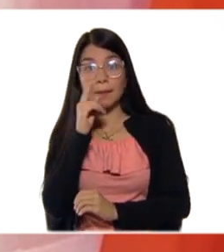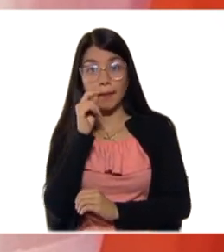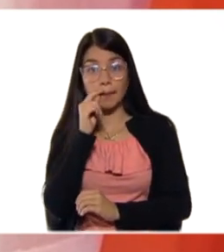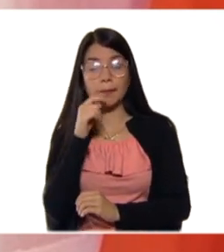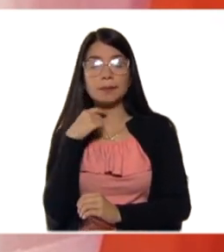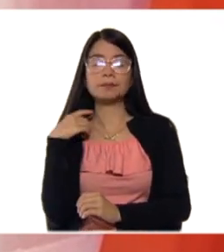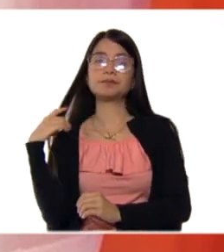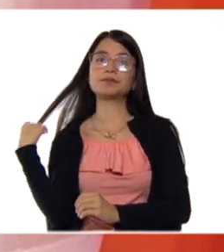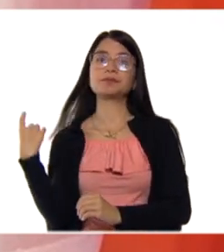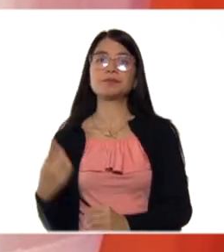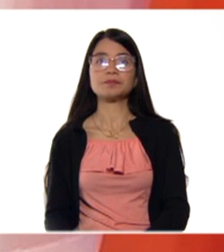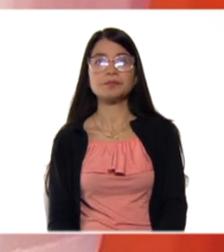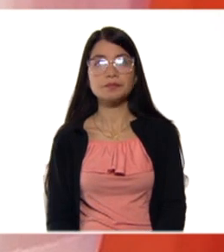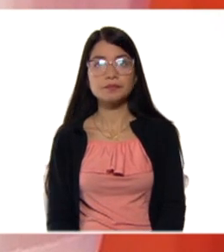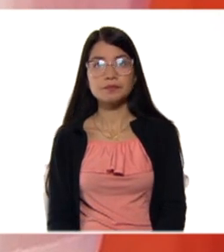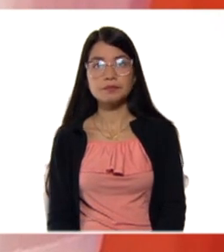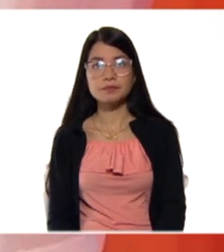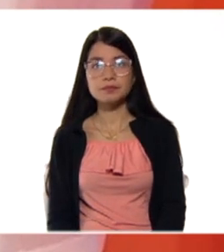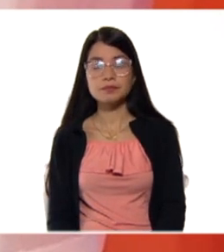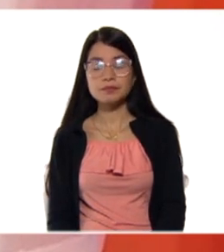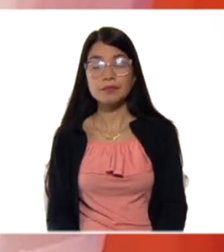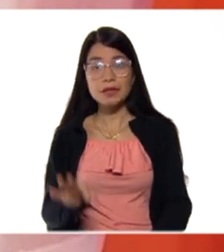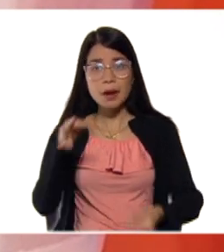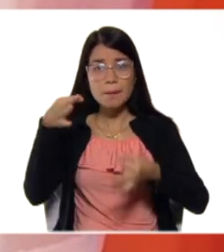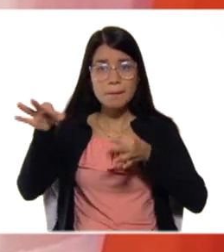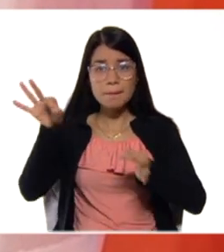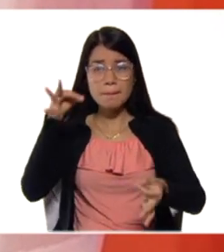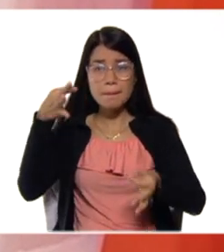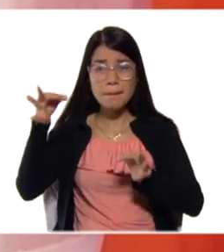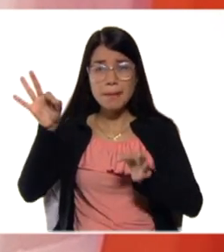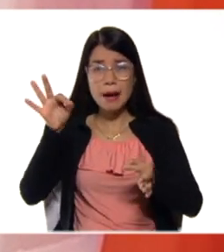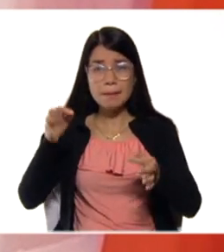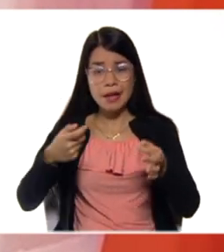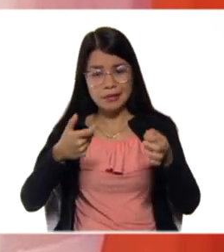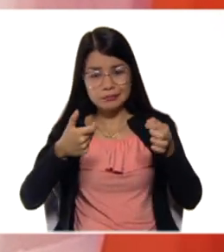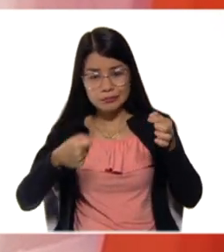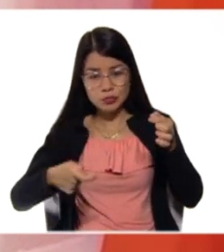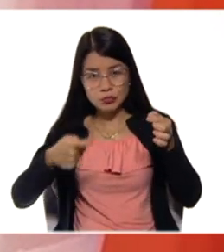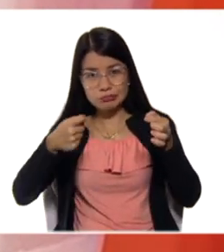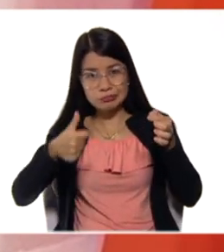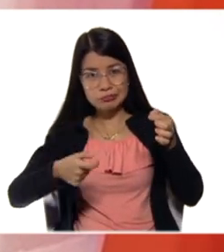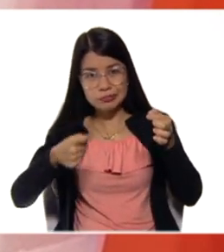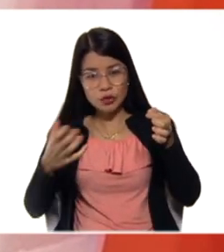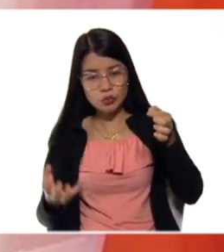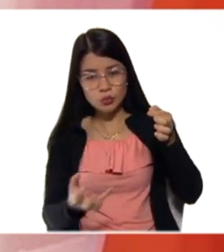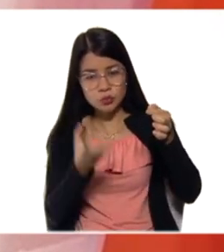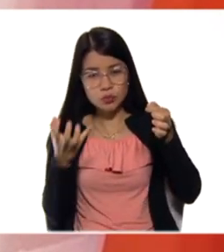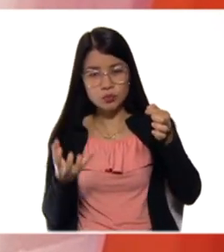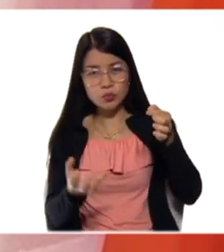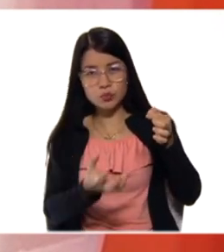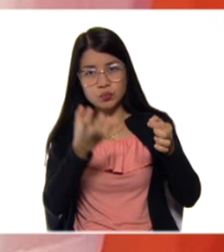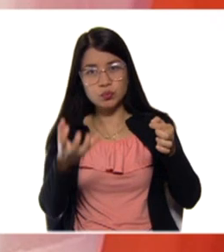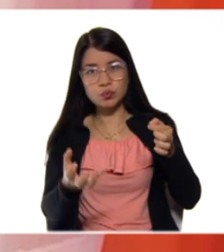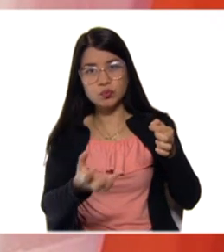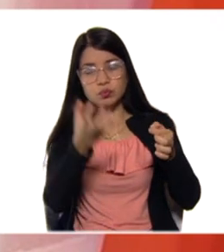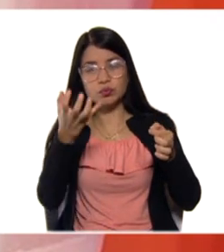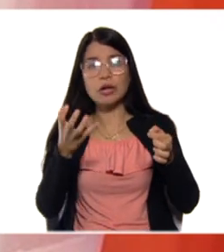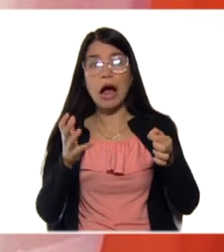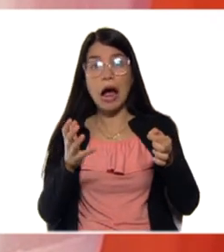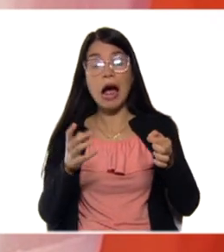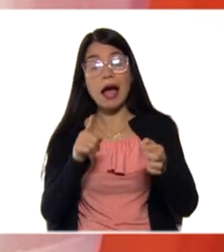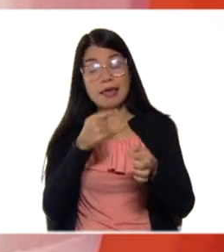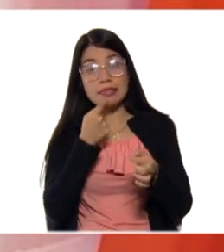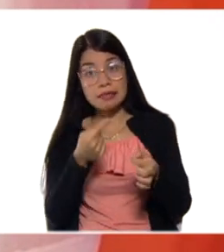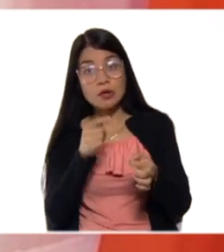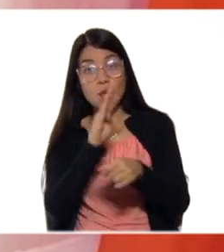Por eso les digo, deben tener mucho cuidado con todo este proceso de combustión. A lo mejor están acostumbrados, no